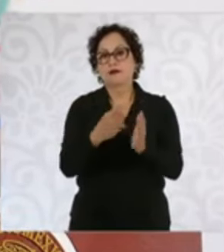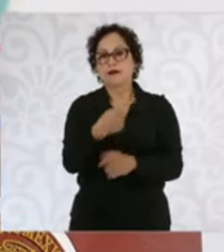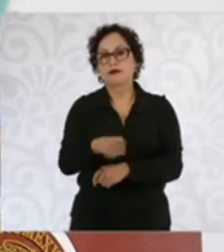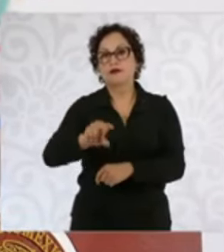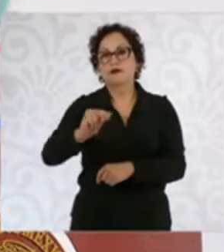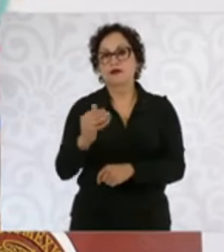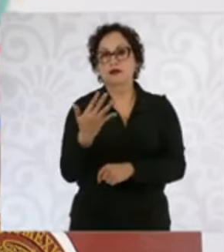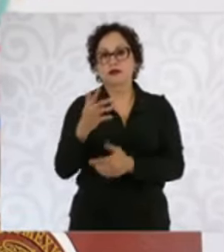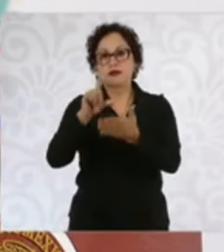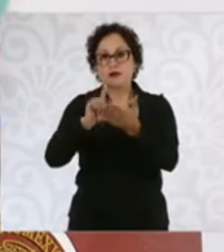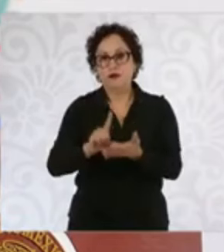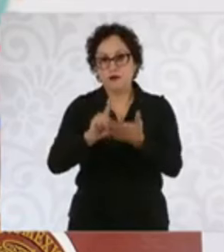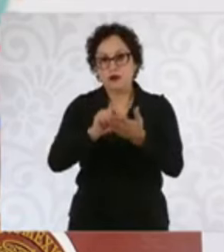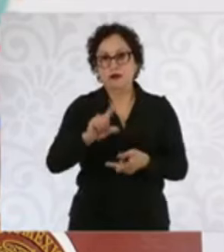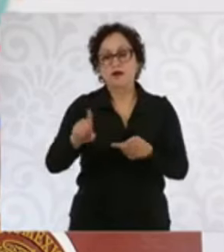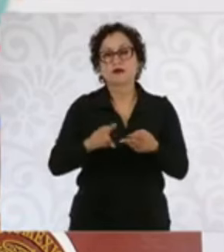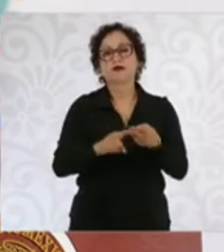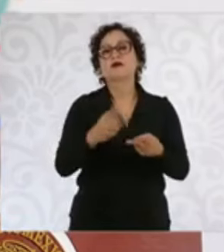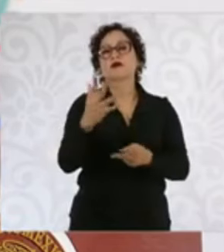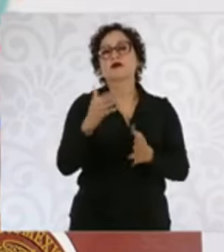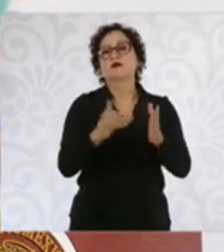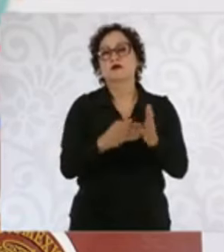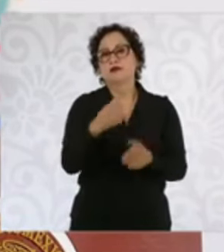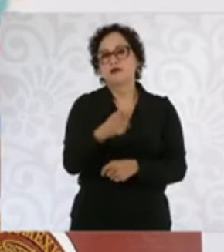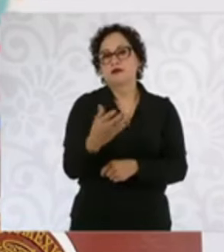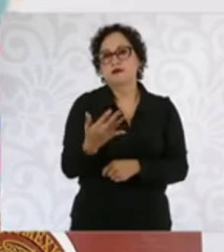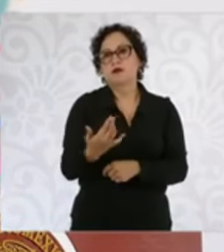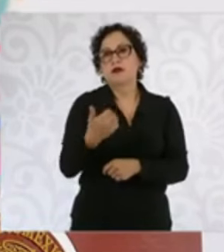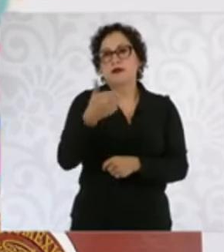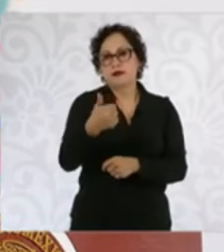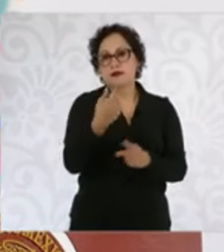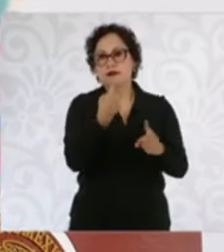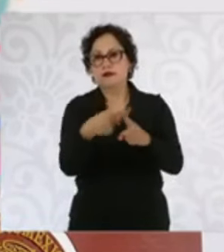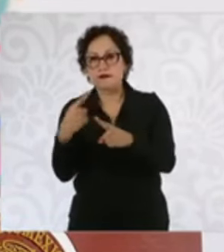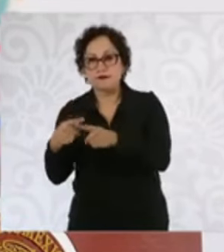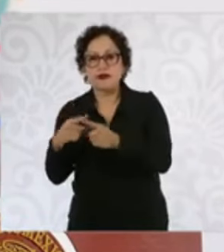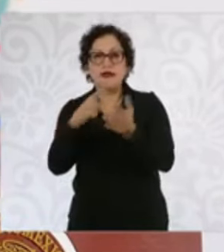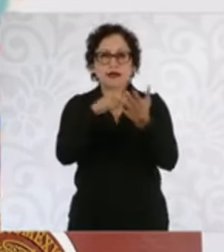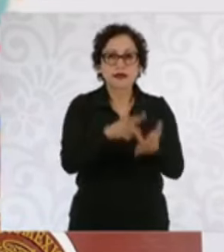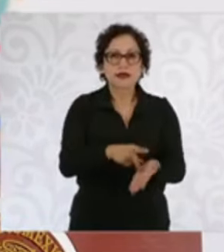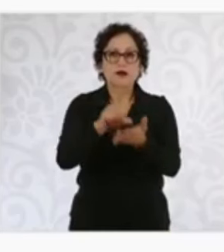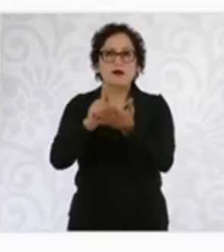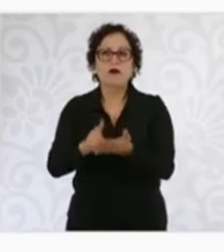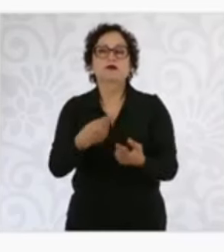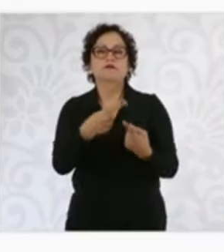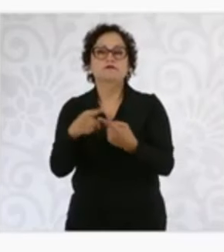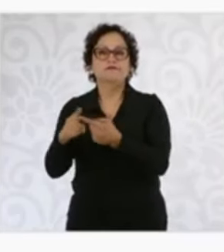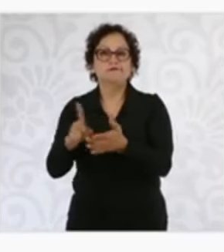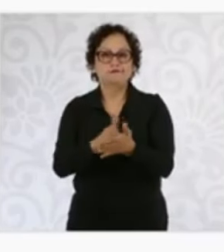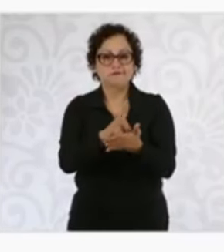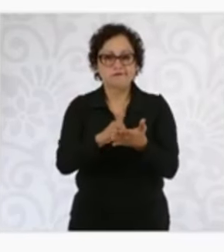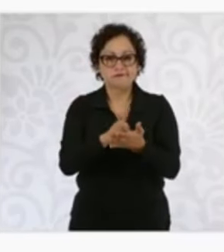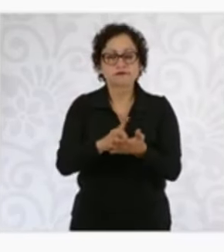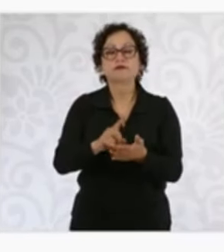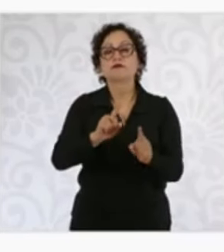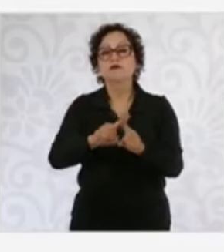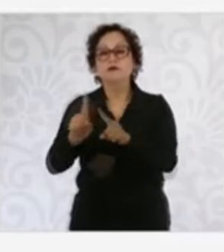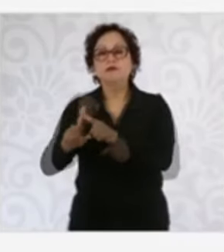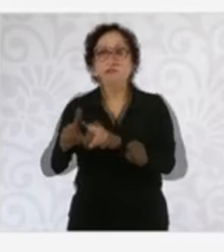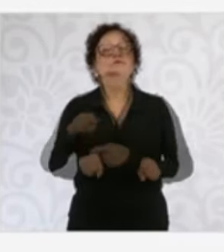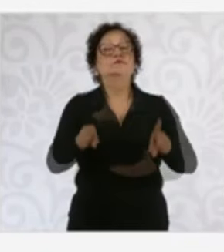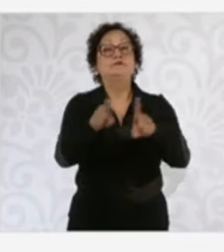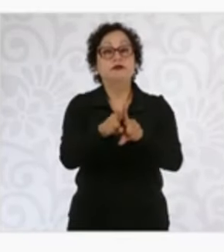y 5 mil 156 kilos de sustancias químicas, 11 reactores de síntesis orgánica y 11